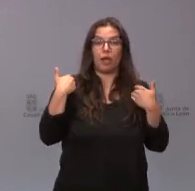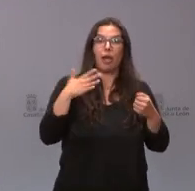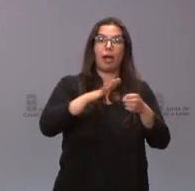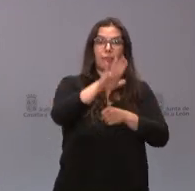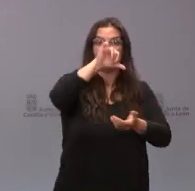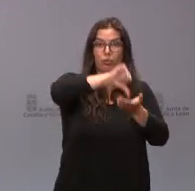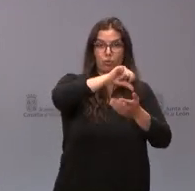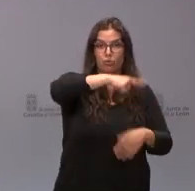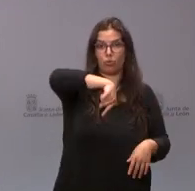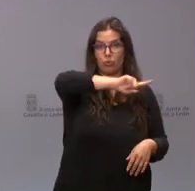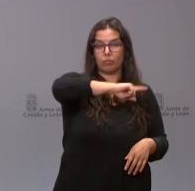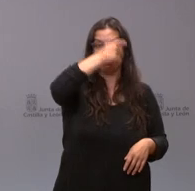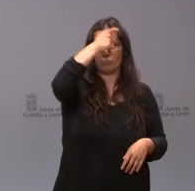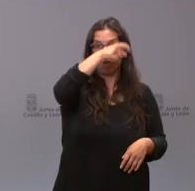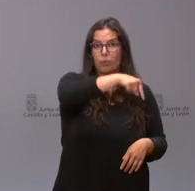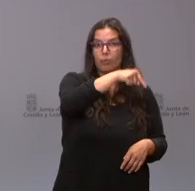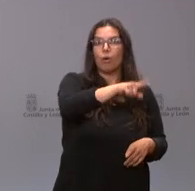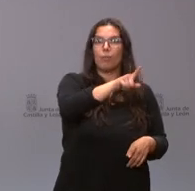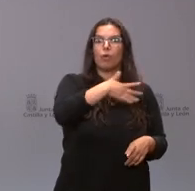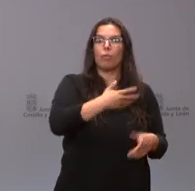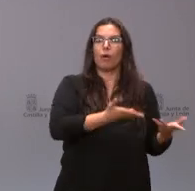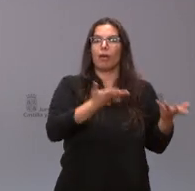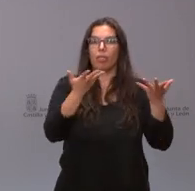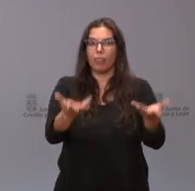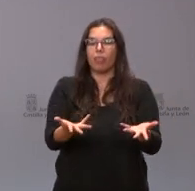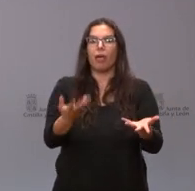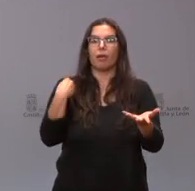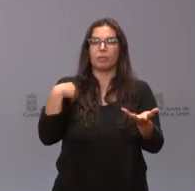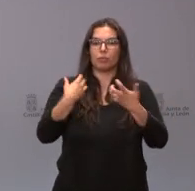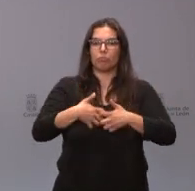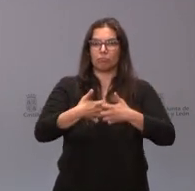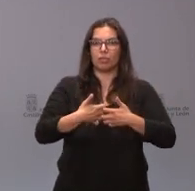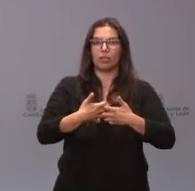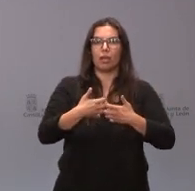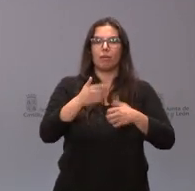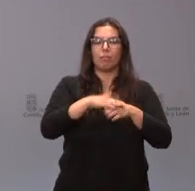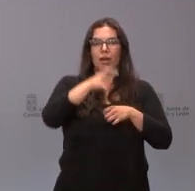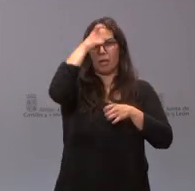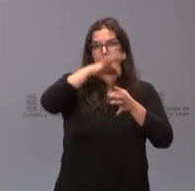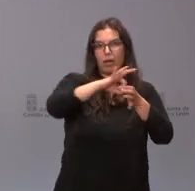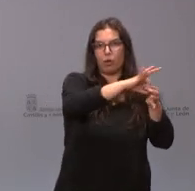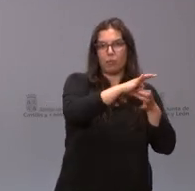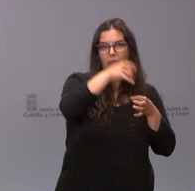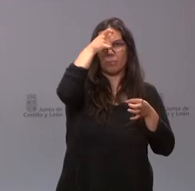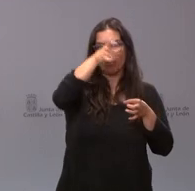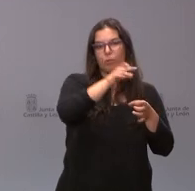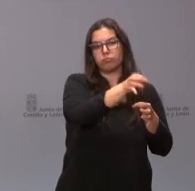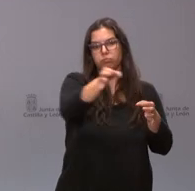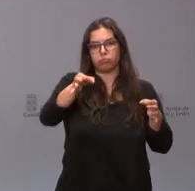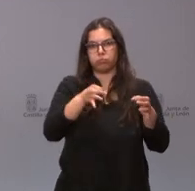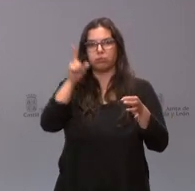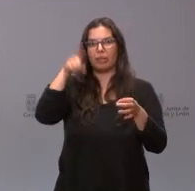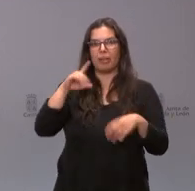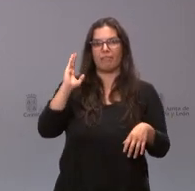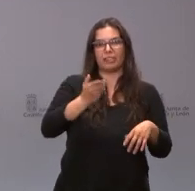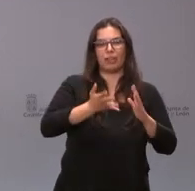local, pero que va a permitir disponer de esta retroexcavadora por parte de la Mancomunidad y de los municipios, también en relación